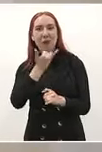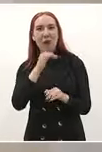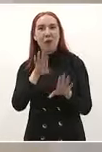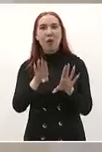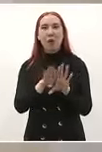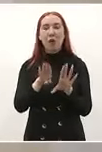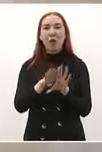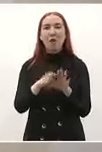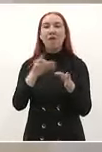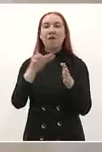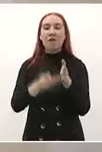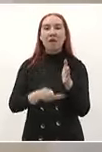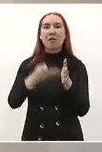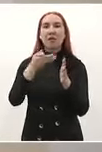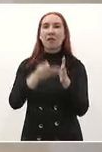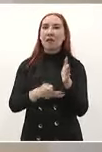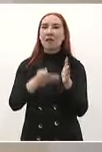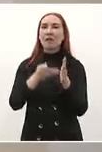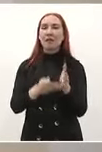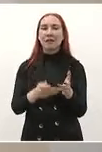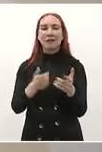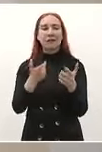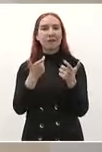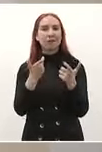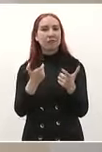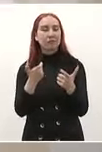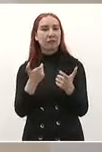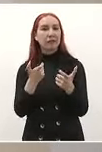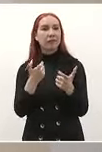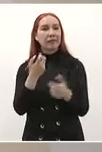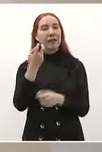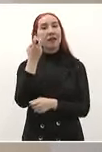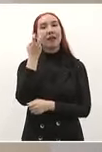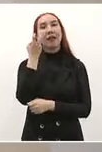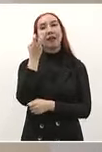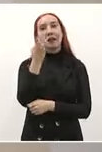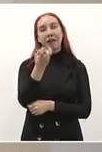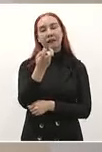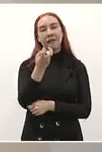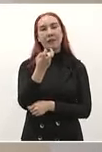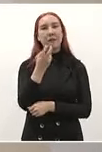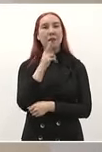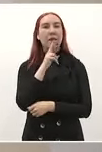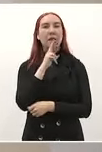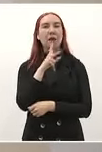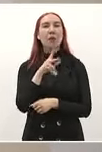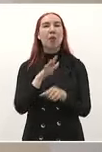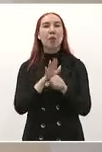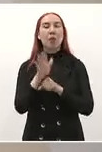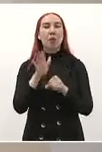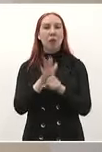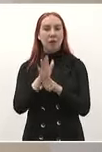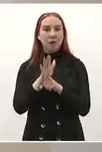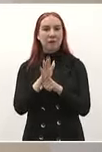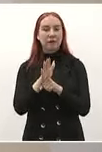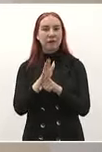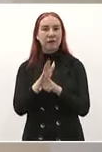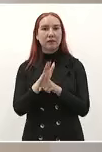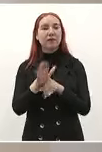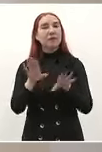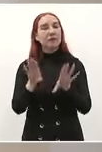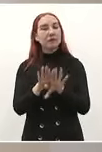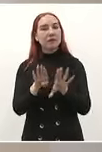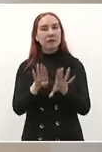con moche y por eso se decidió crear esta red